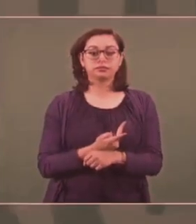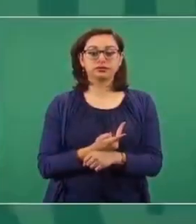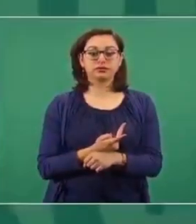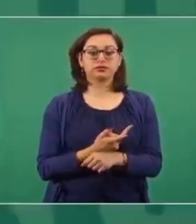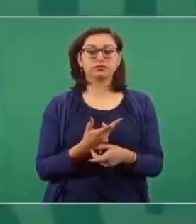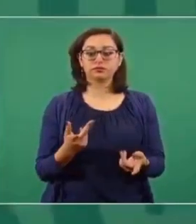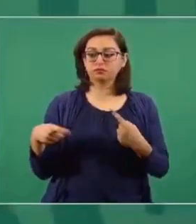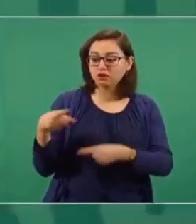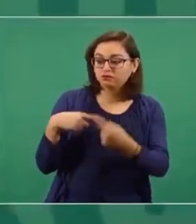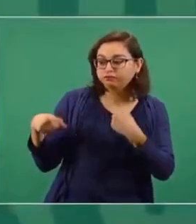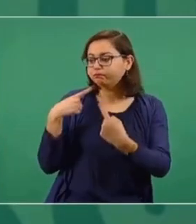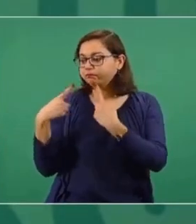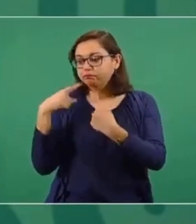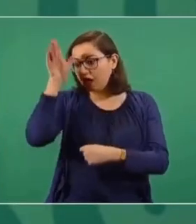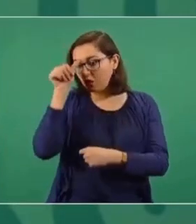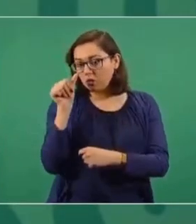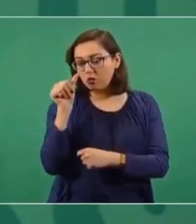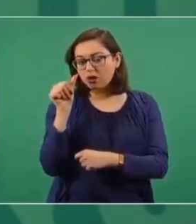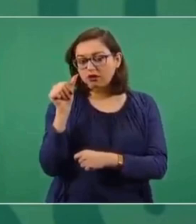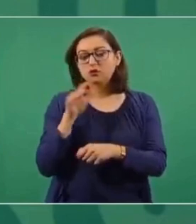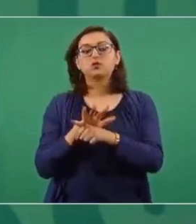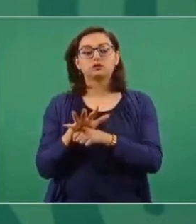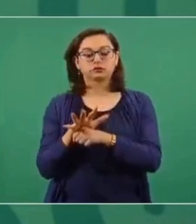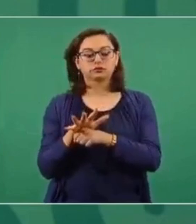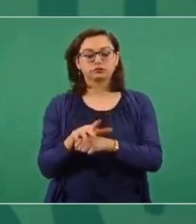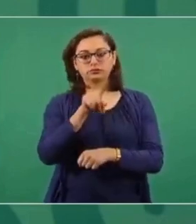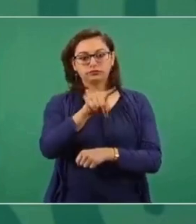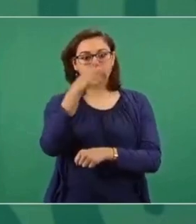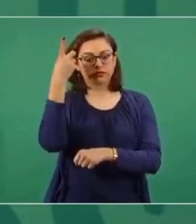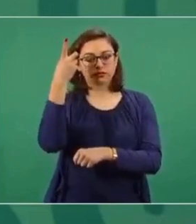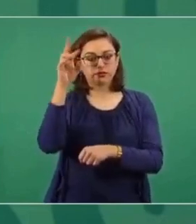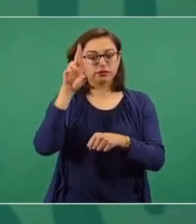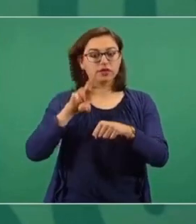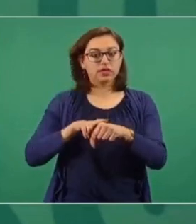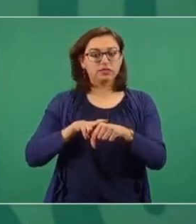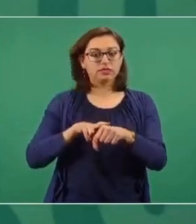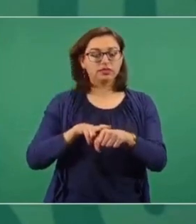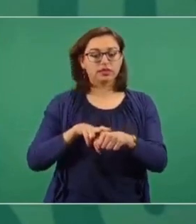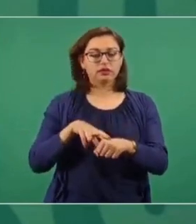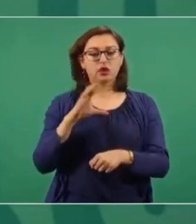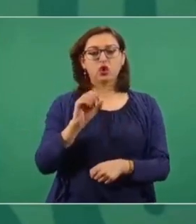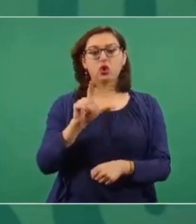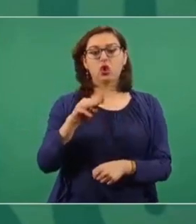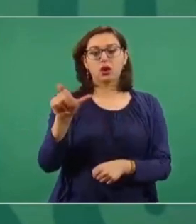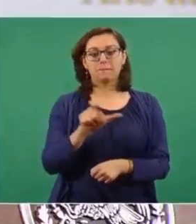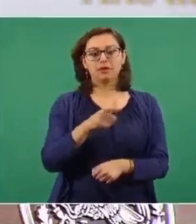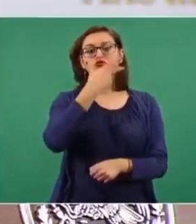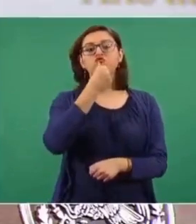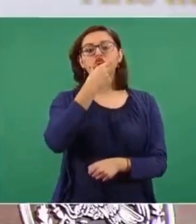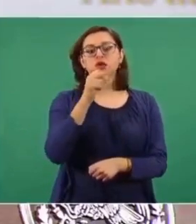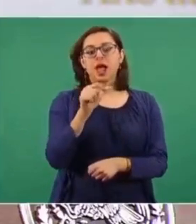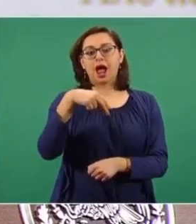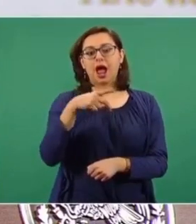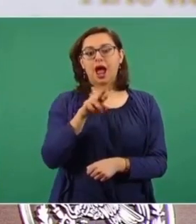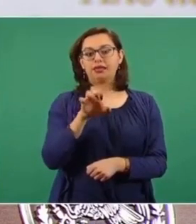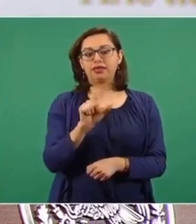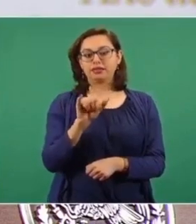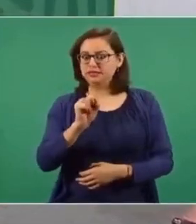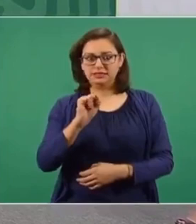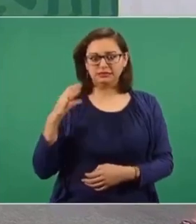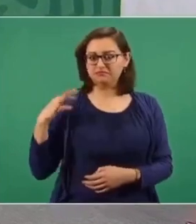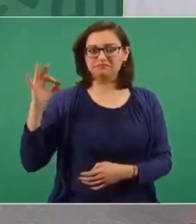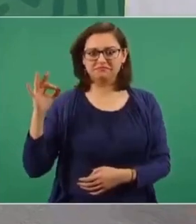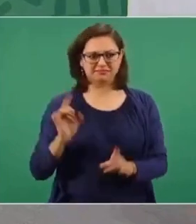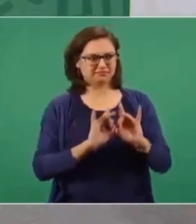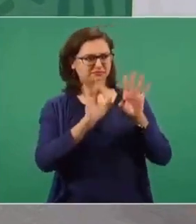acuerdo, un consenso, de que se invitara al director del Colegio de México, Andrés Lira. Y tampoco aceptó.